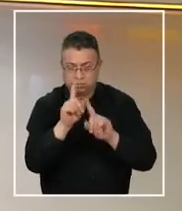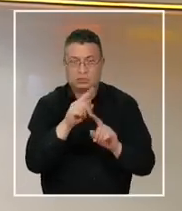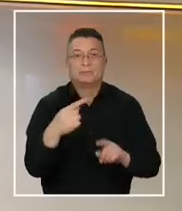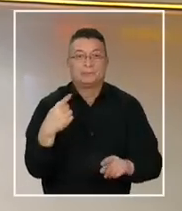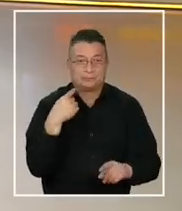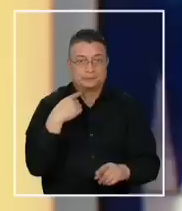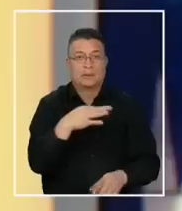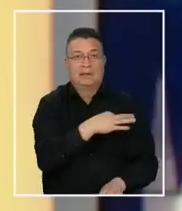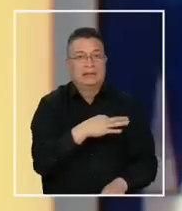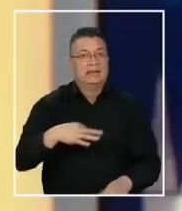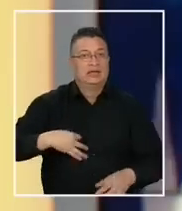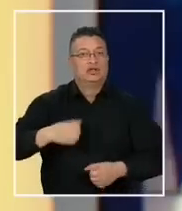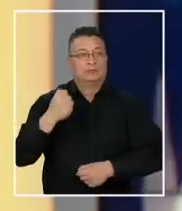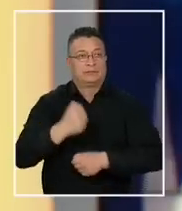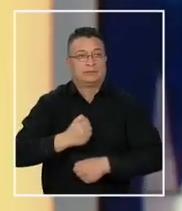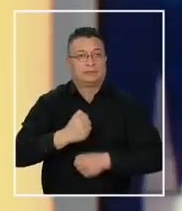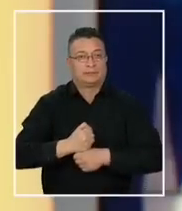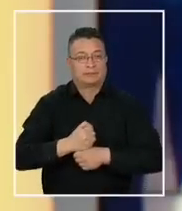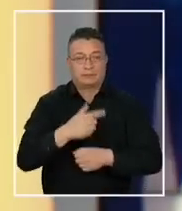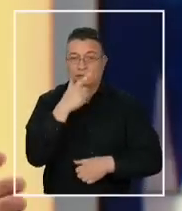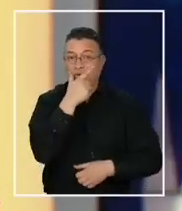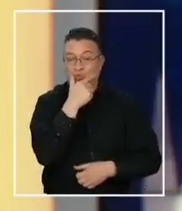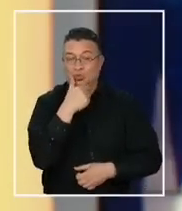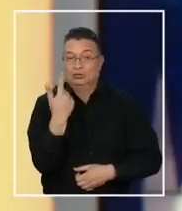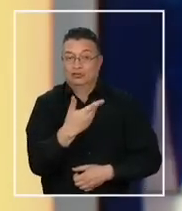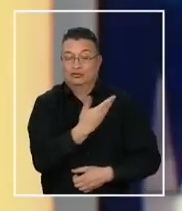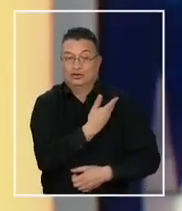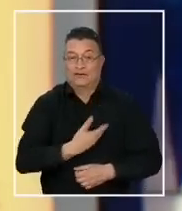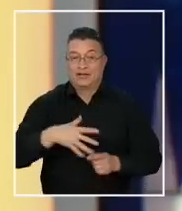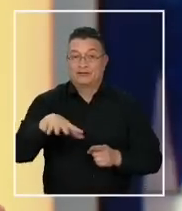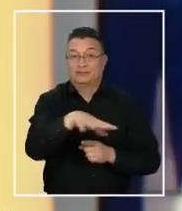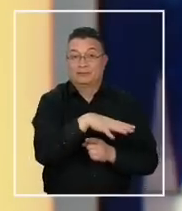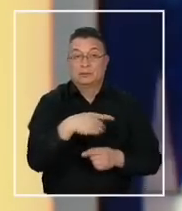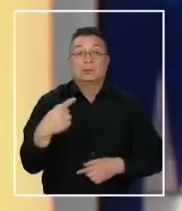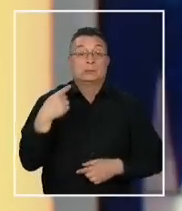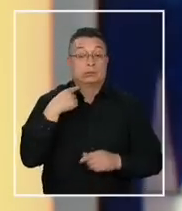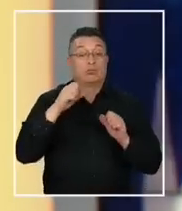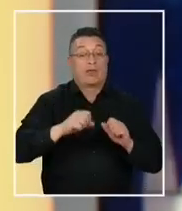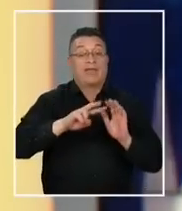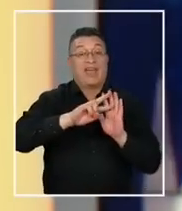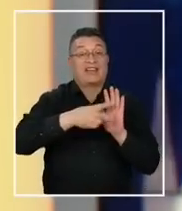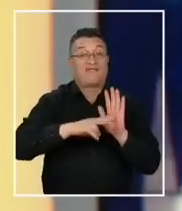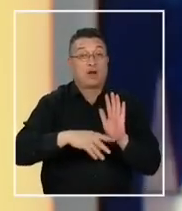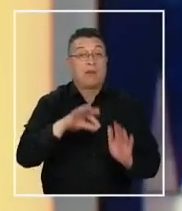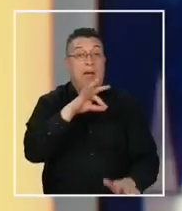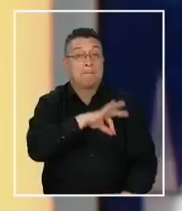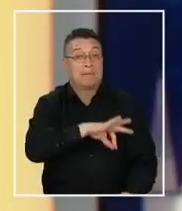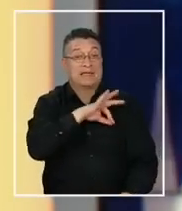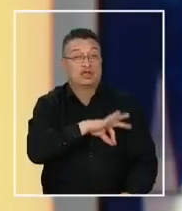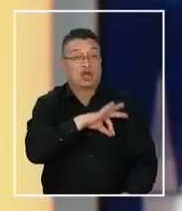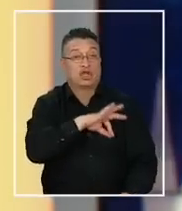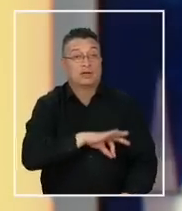Ministerio del Trabajo. La duda del oficialismo está en cuánto este hecho podrá afectar a la reforma de pensiones.